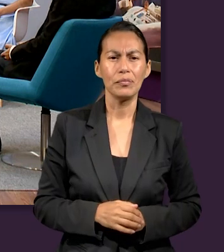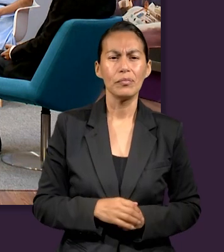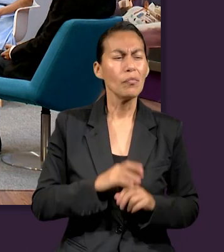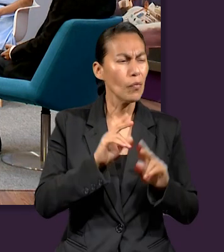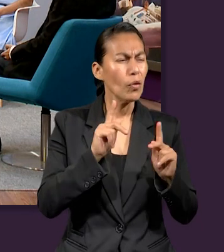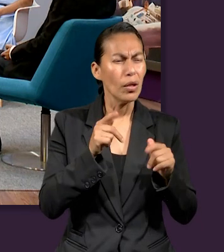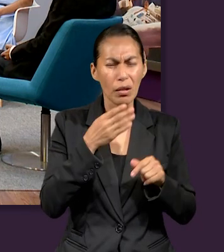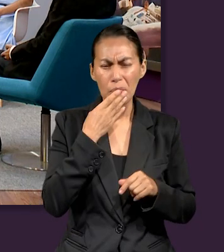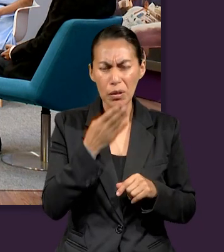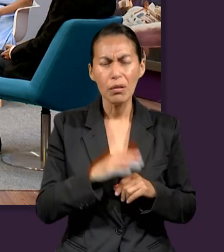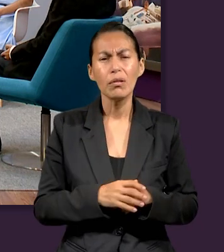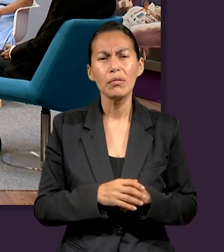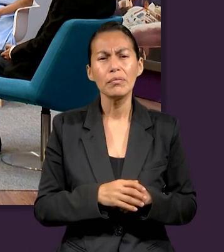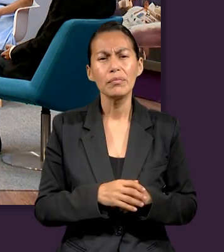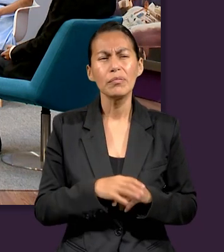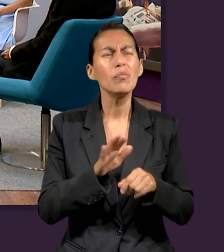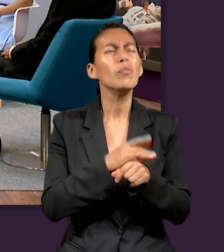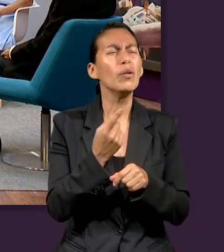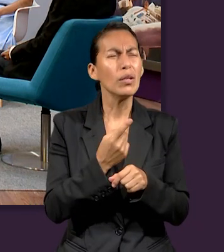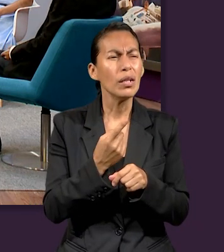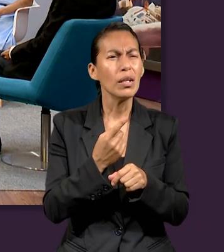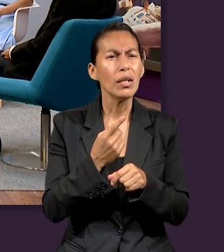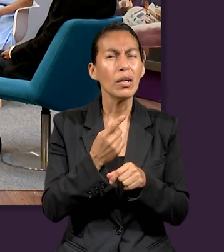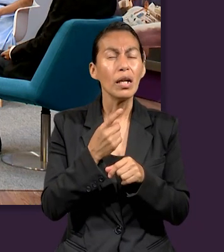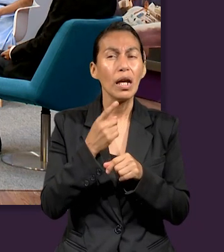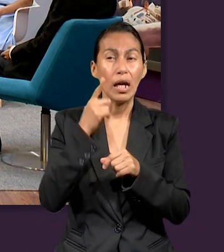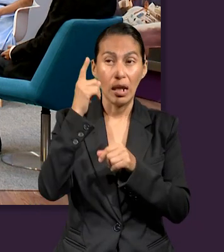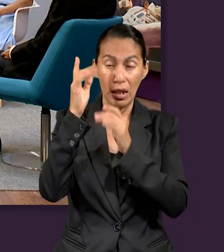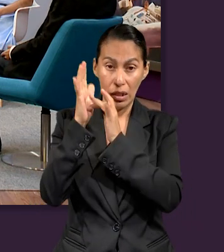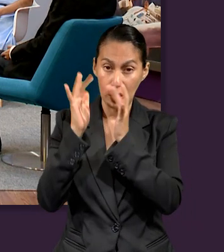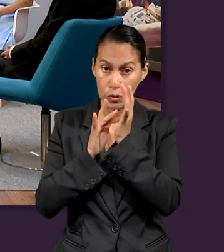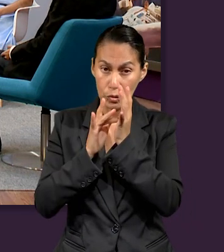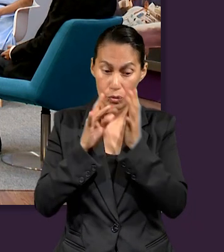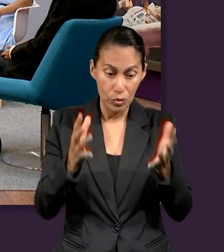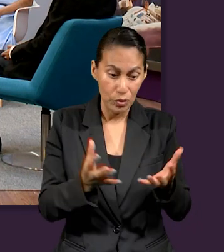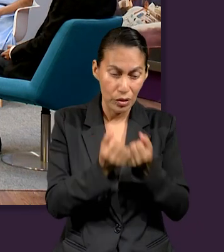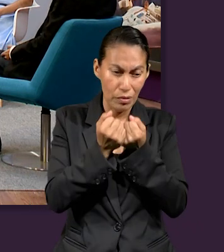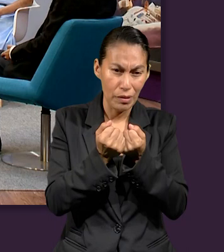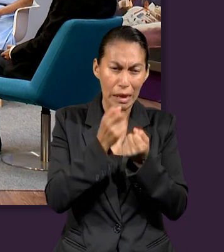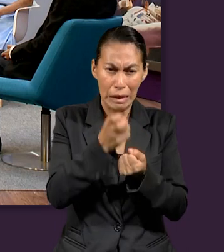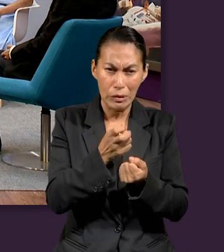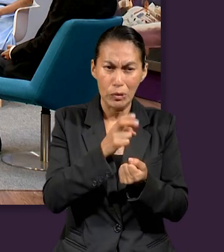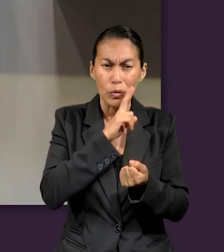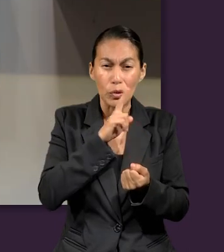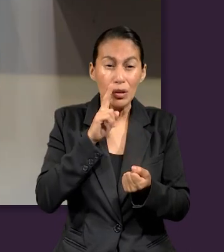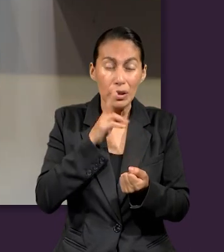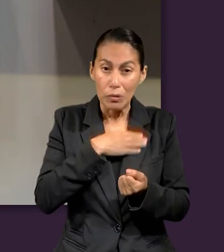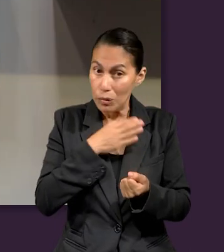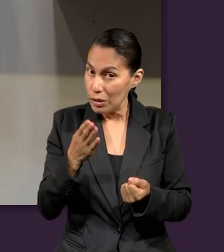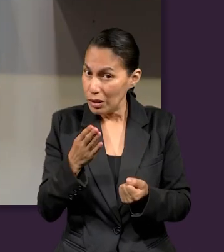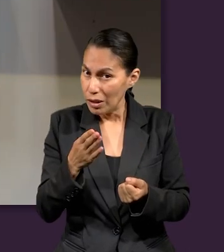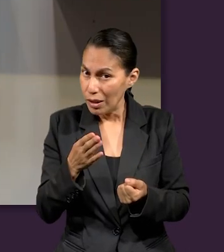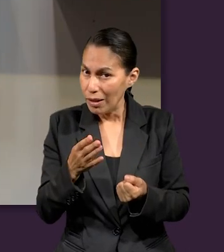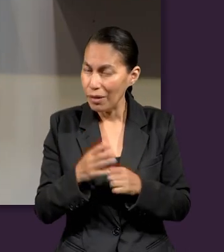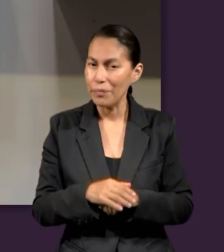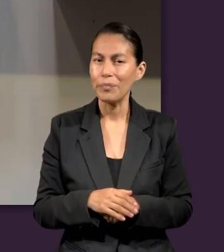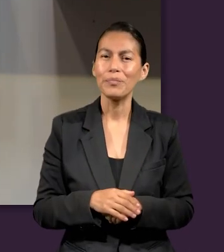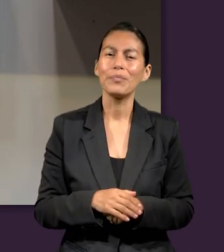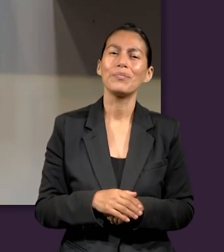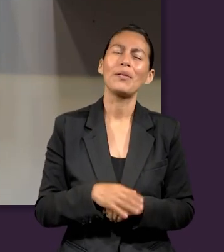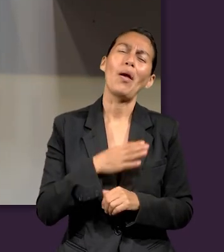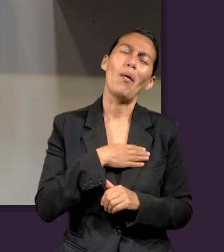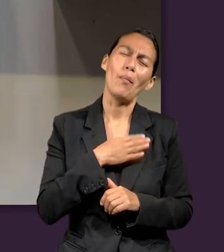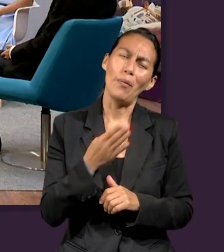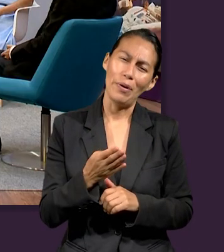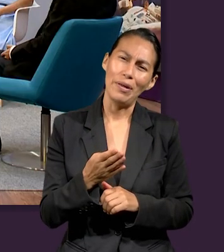Muy bien, ¿qué piensan? ¿Por qué podemos ser salvados por Cristo Jesús, que es la buena noticia? Yo estoy de acuerdo con eso. Bueno, lo bueno es que termina muy bien